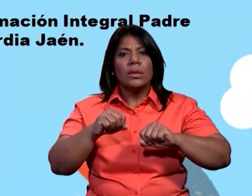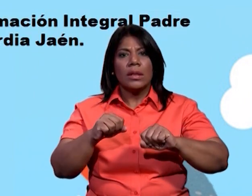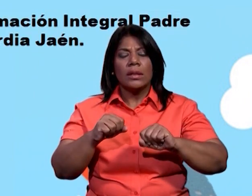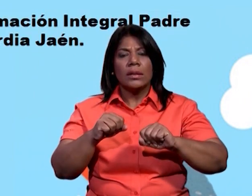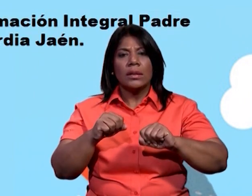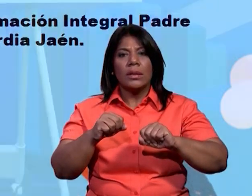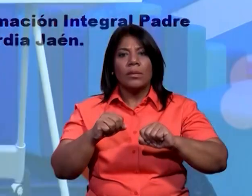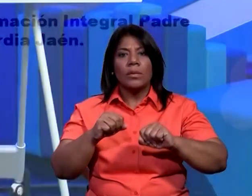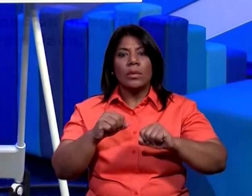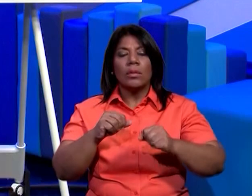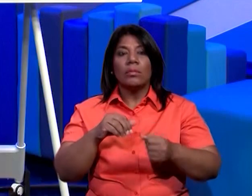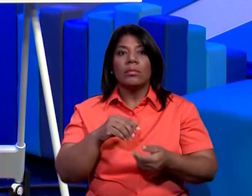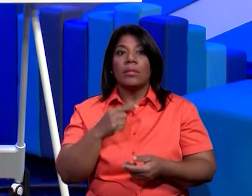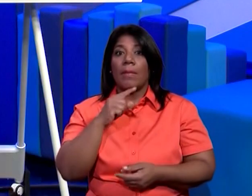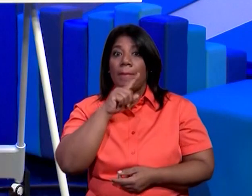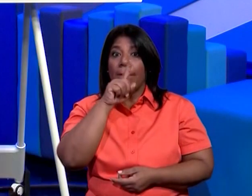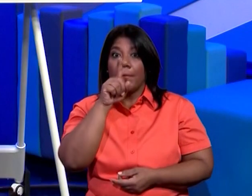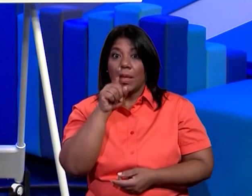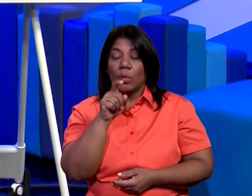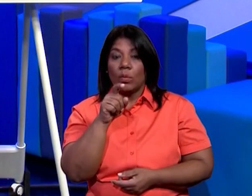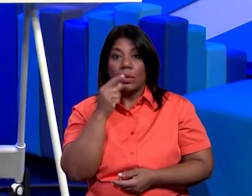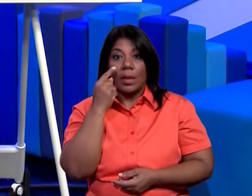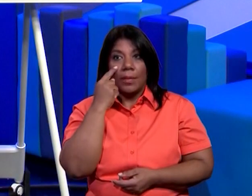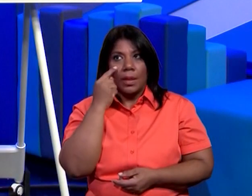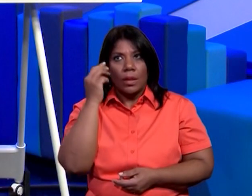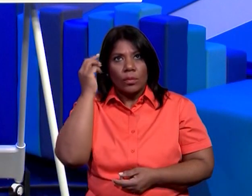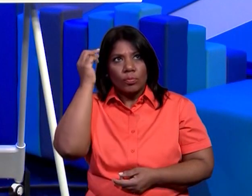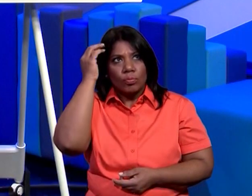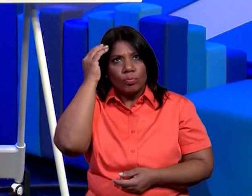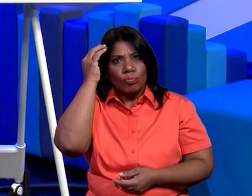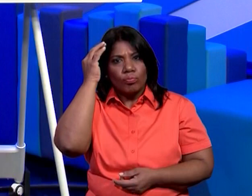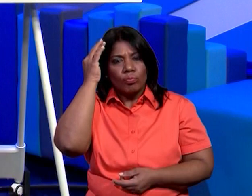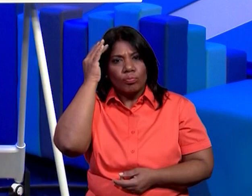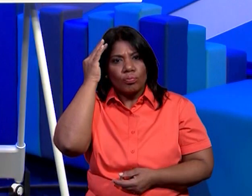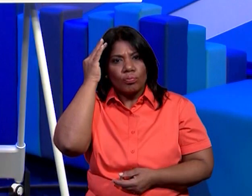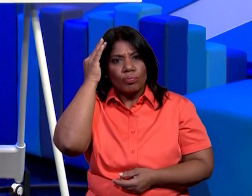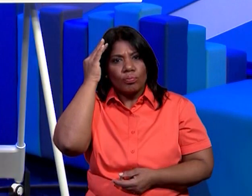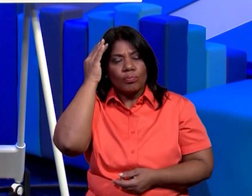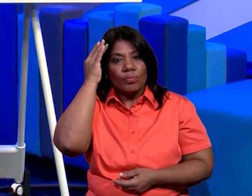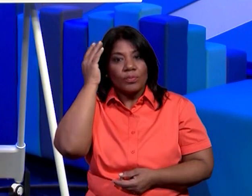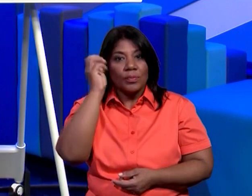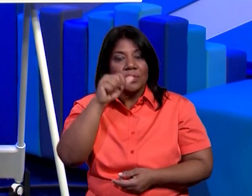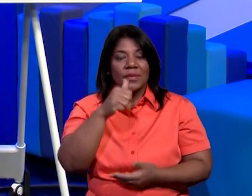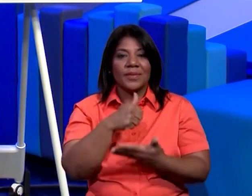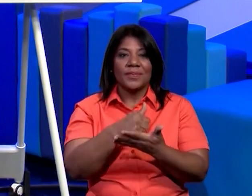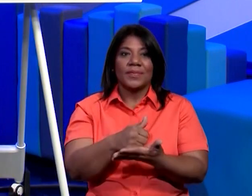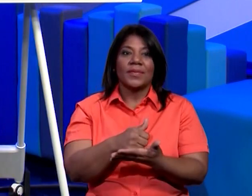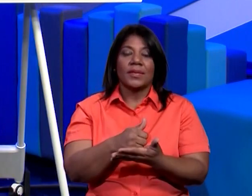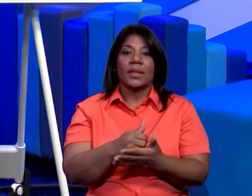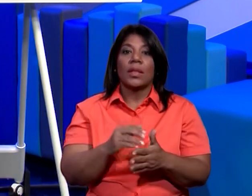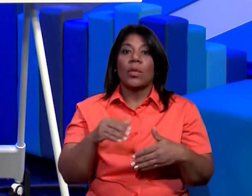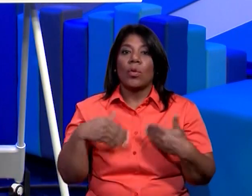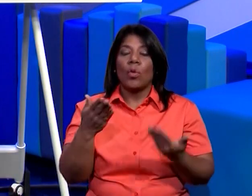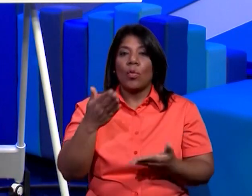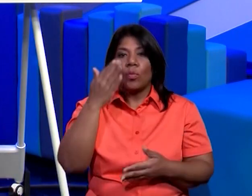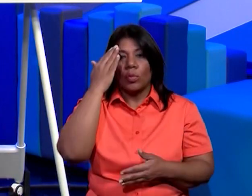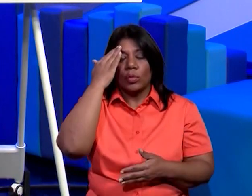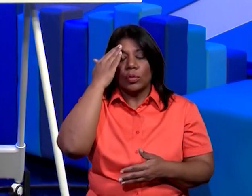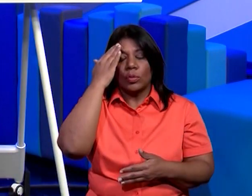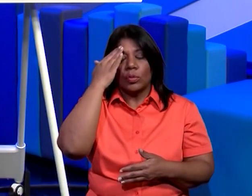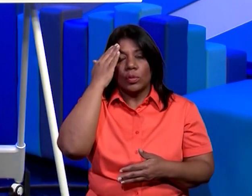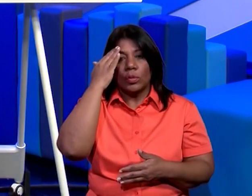medio repito la pregunta para que pensemos también en casa y ustedes nos ayuden cómo detectan y